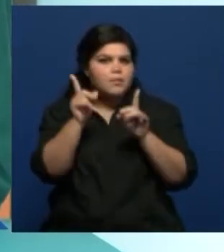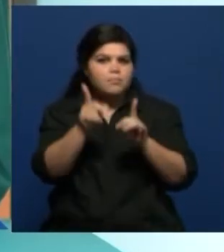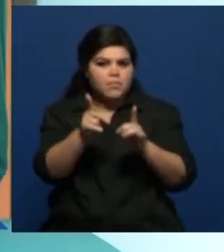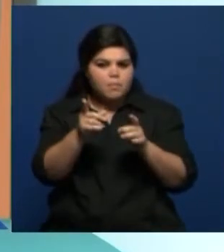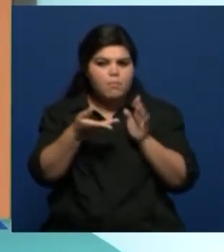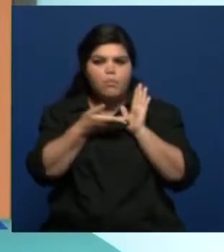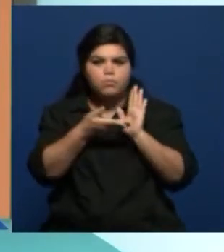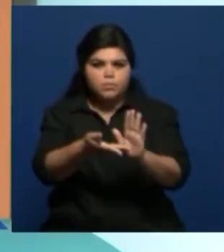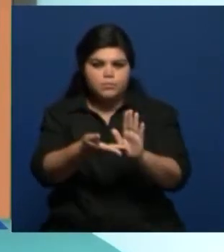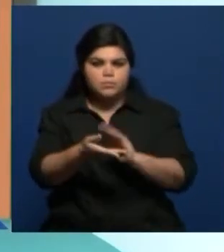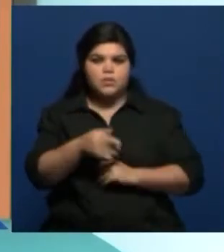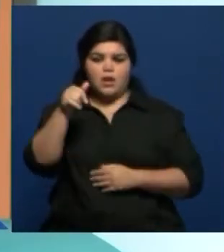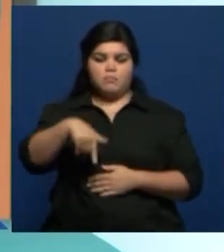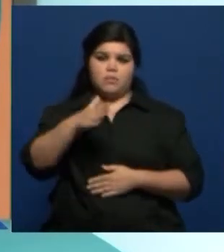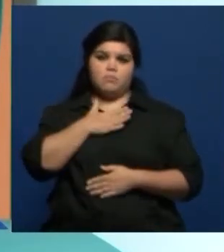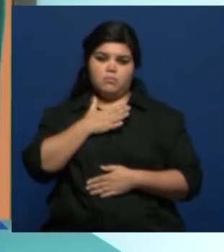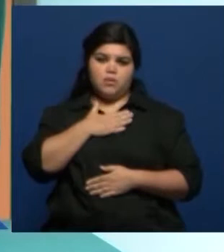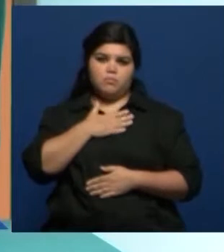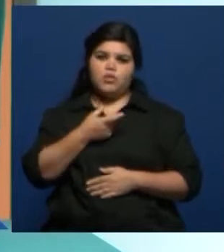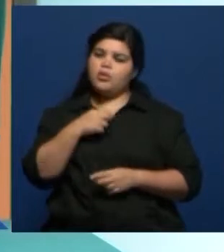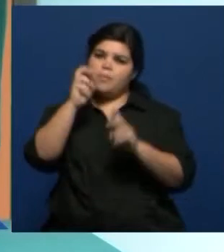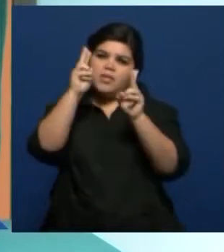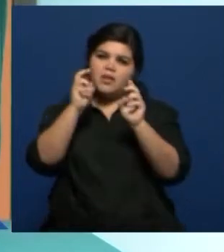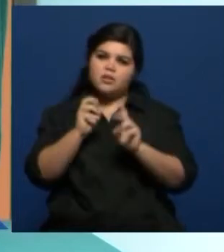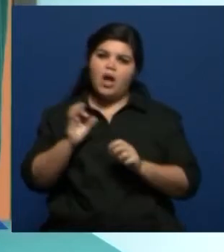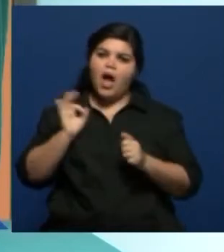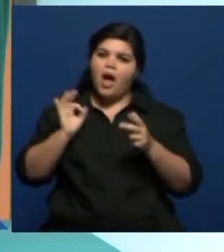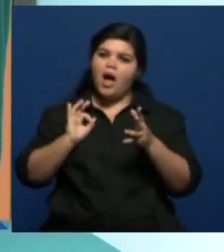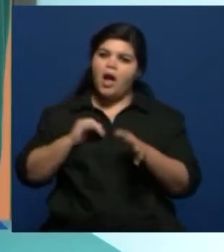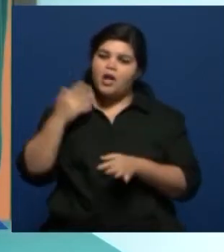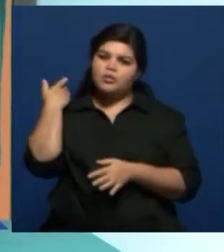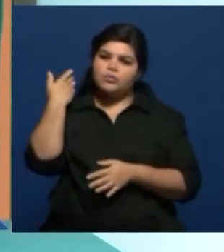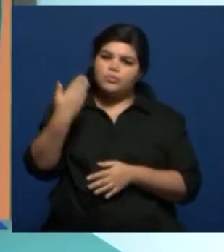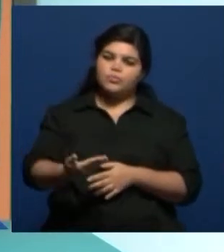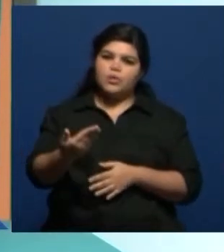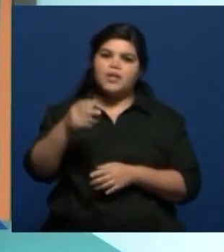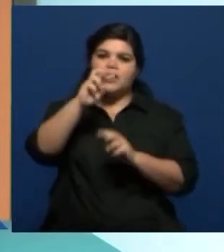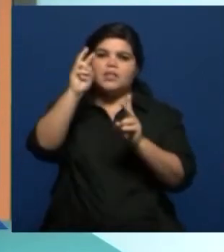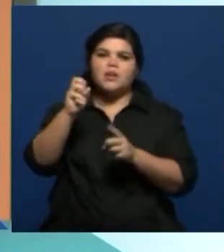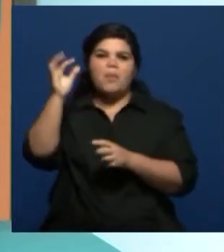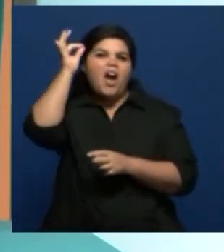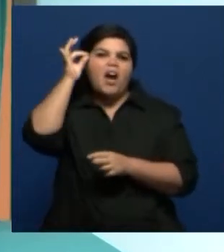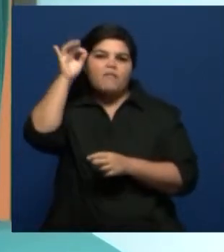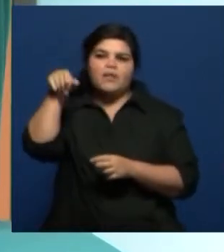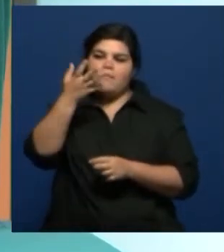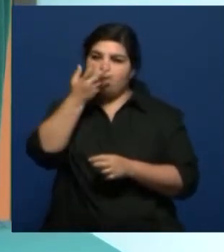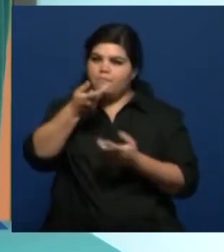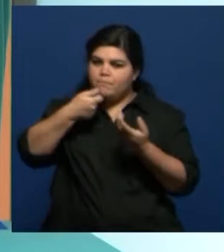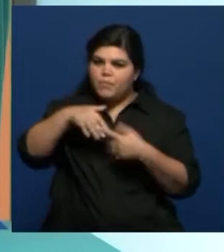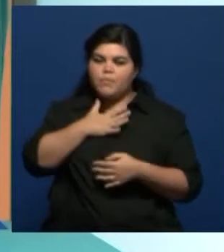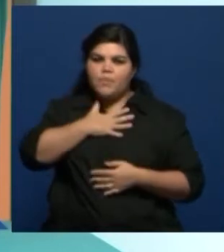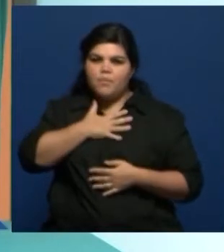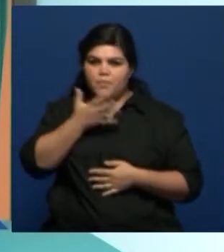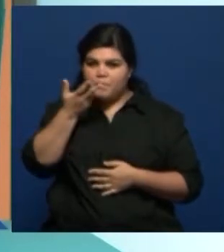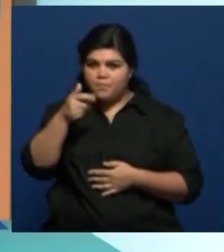En mi caso particular, yo vengo investigando hace muchos años sobre la raíz africana, que es la que más me mueve. Y